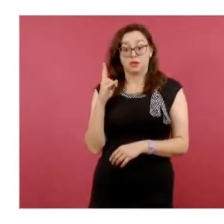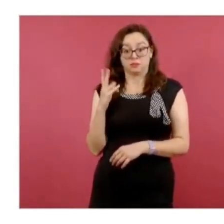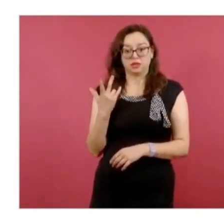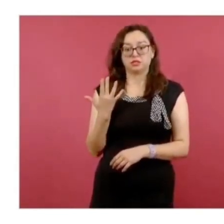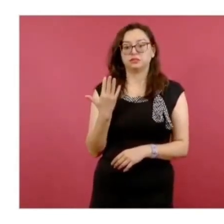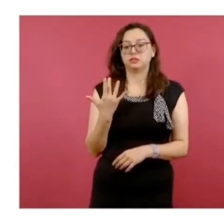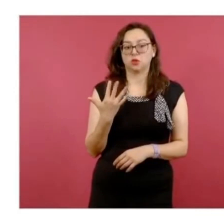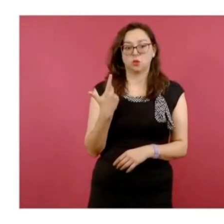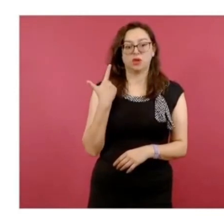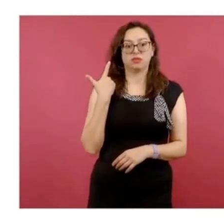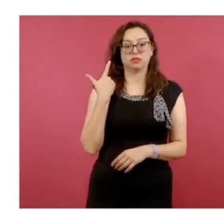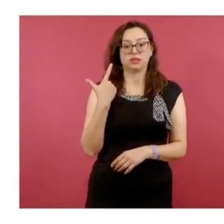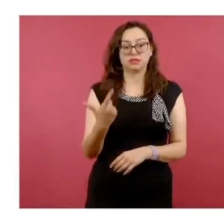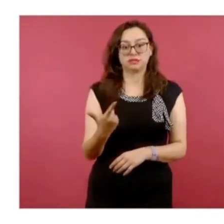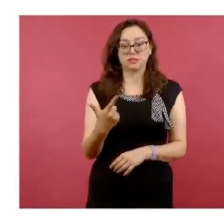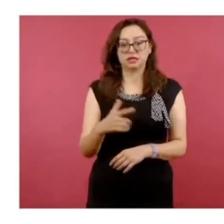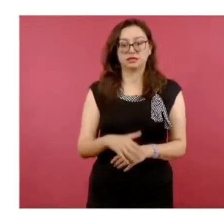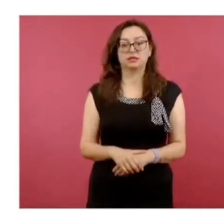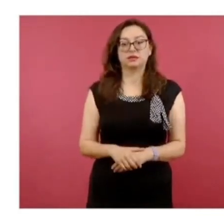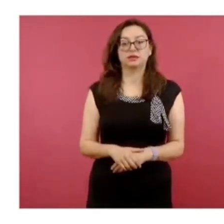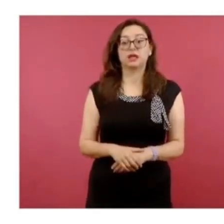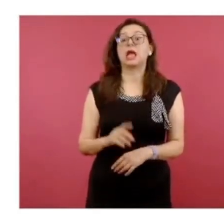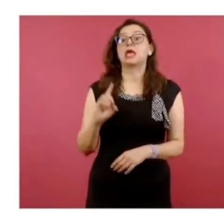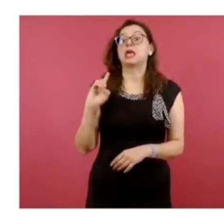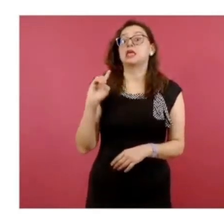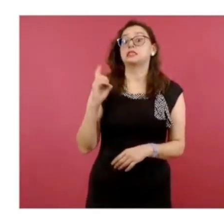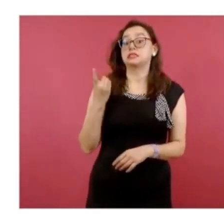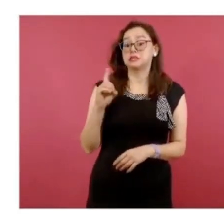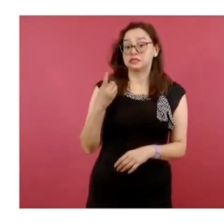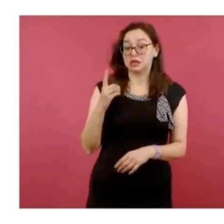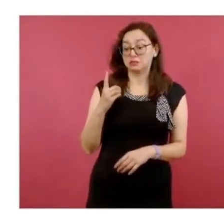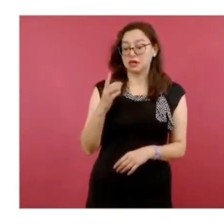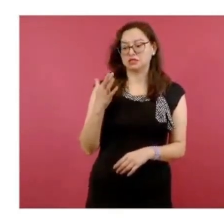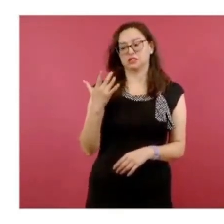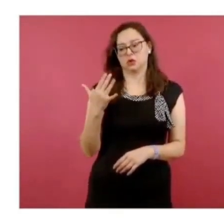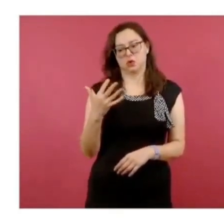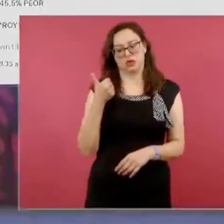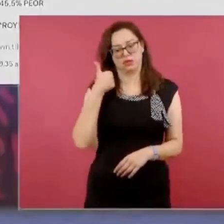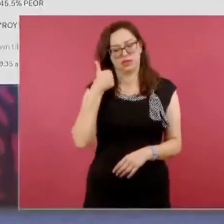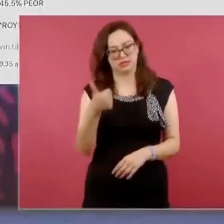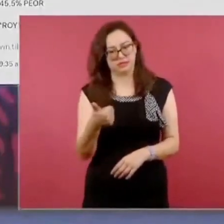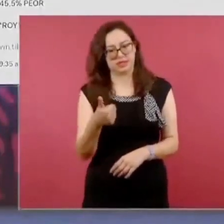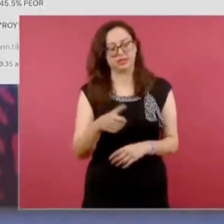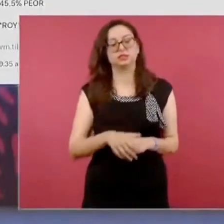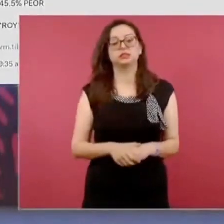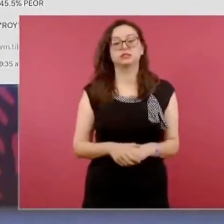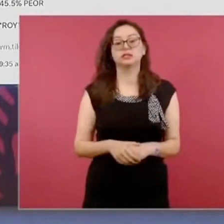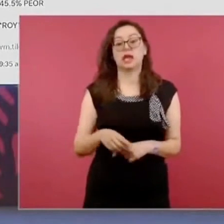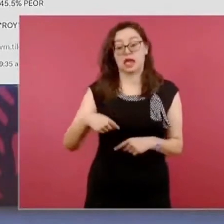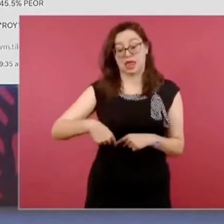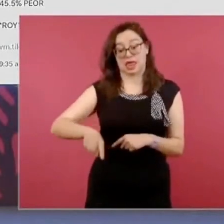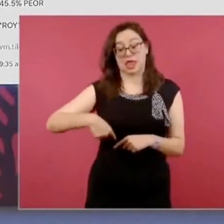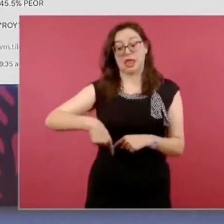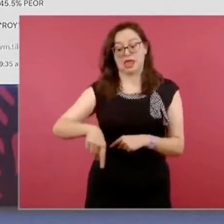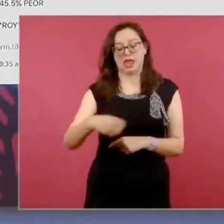ya en diciembre 56, ya en enero